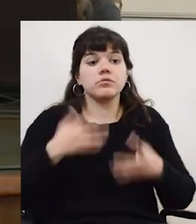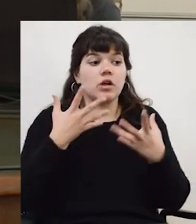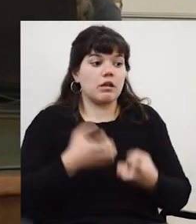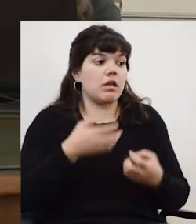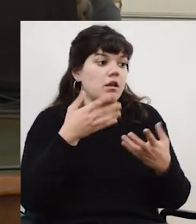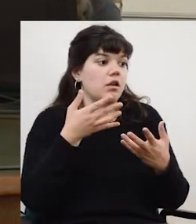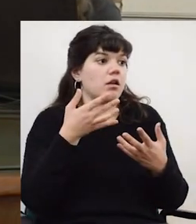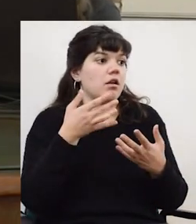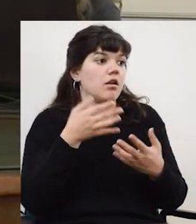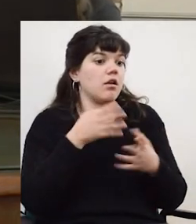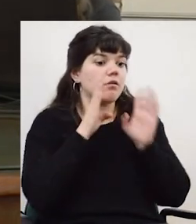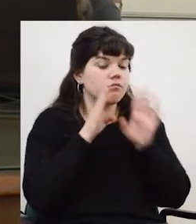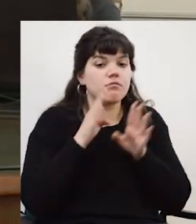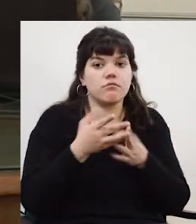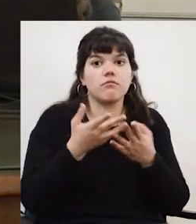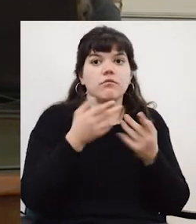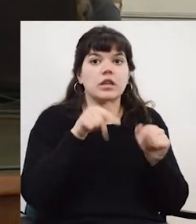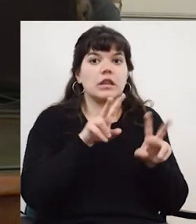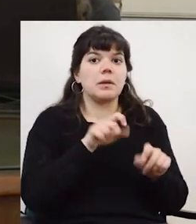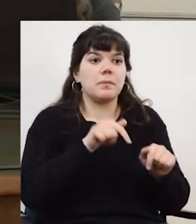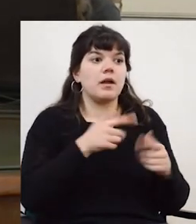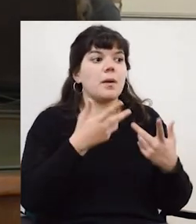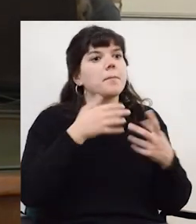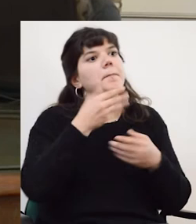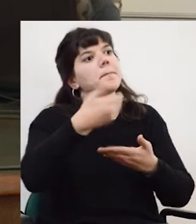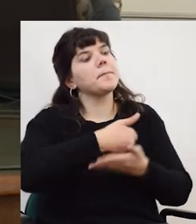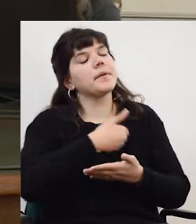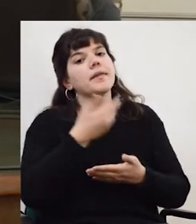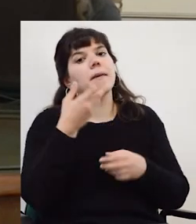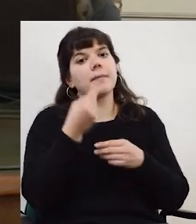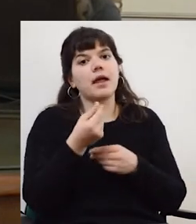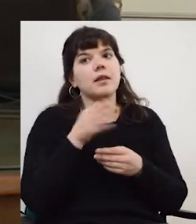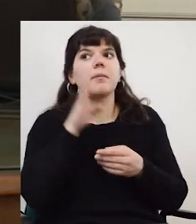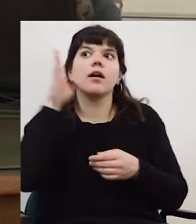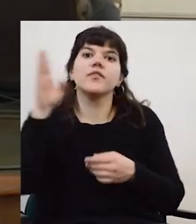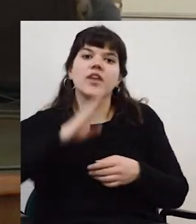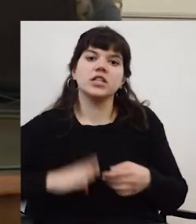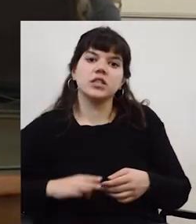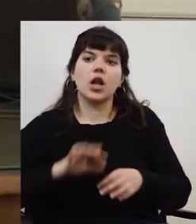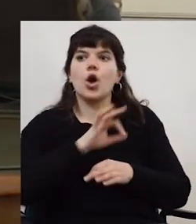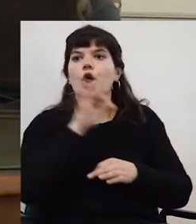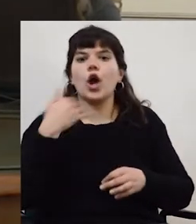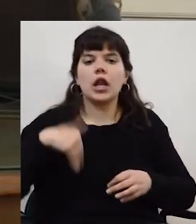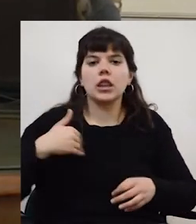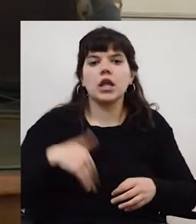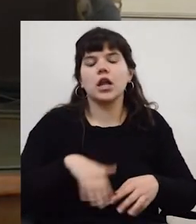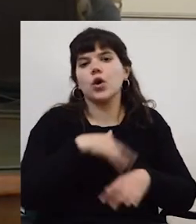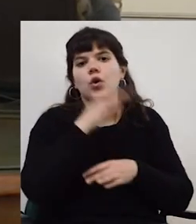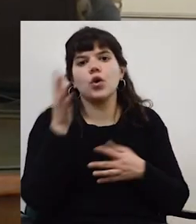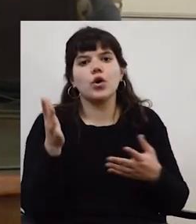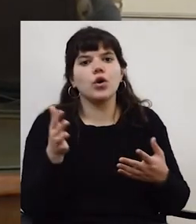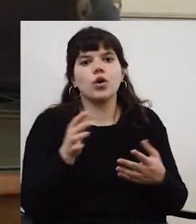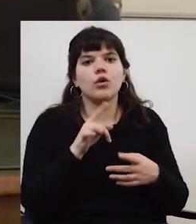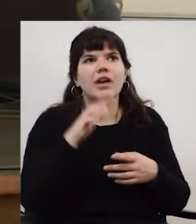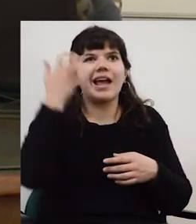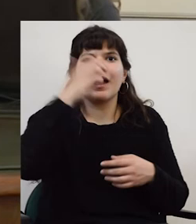microscopio o en un equipo XX y nos pide dinero para ir a San Pablo o a Córdoba o yo que sé o a